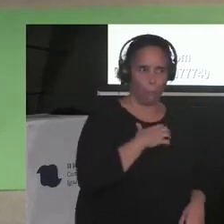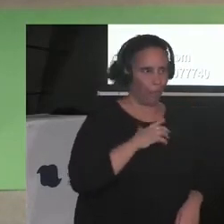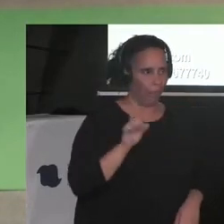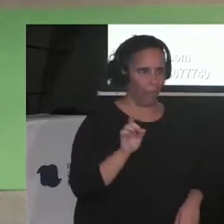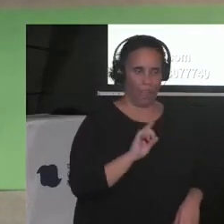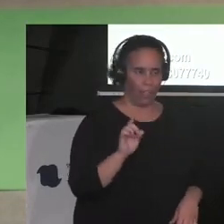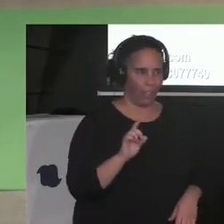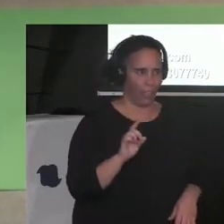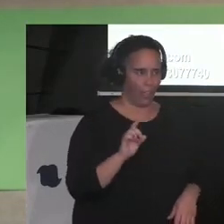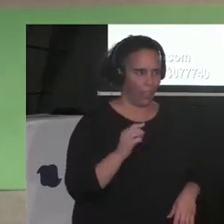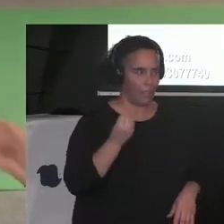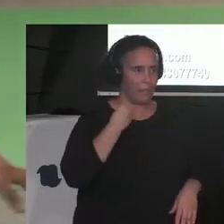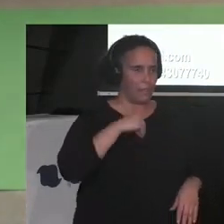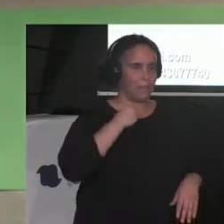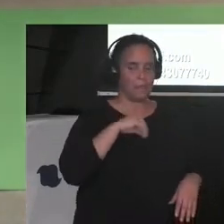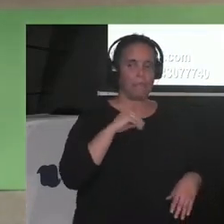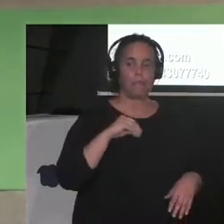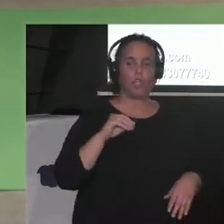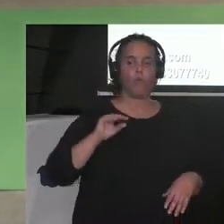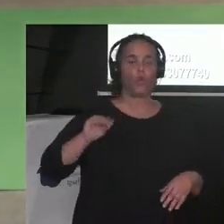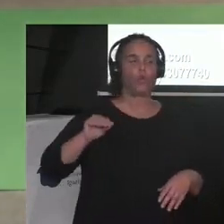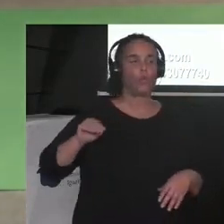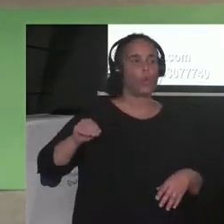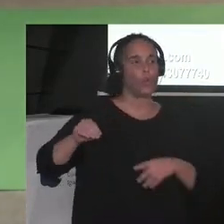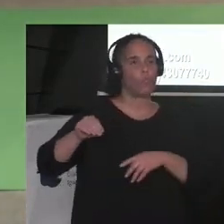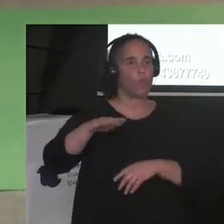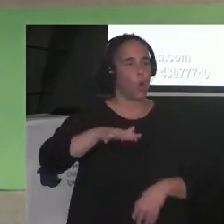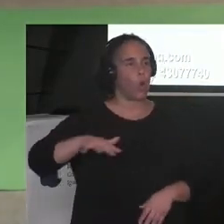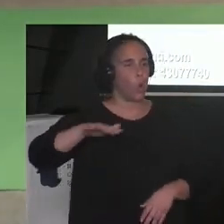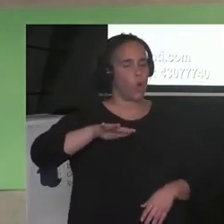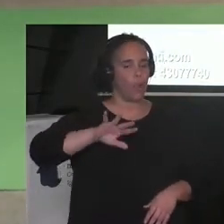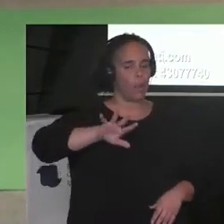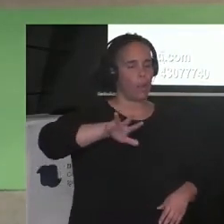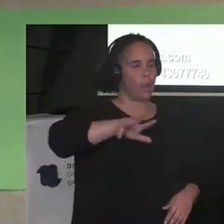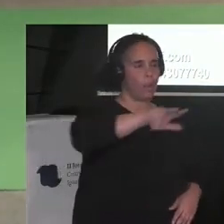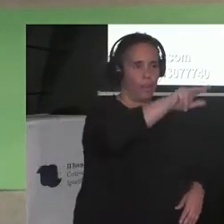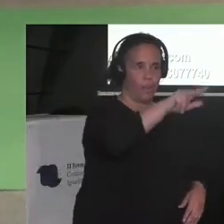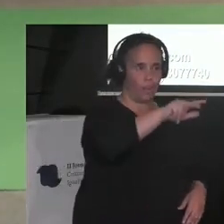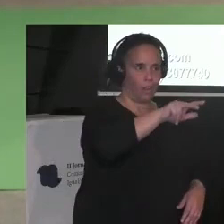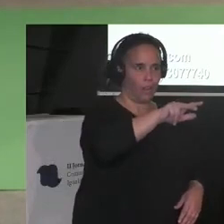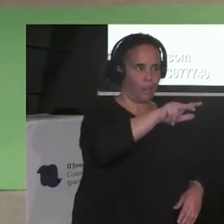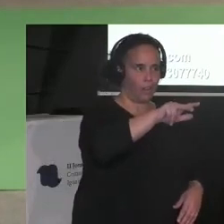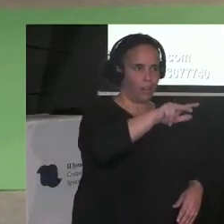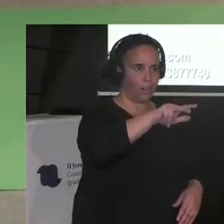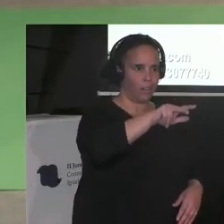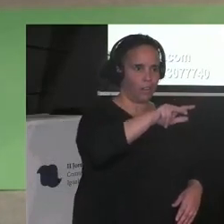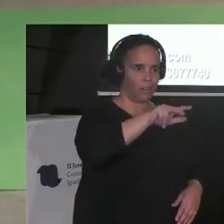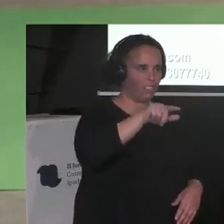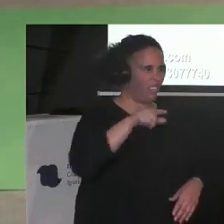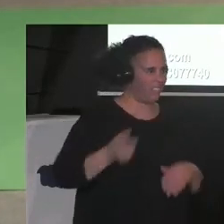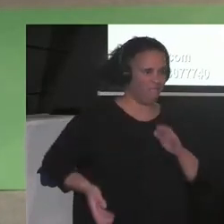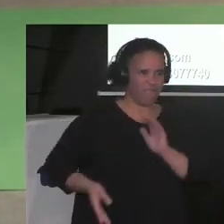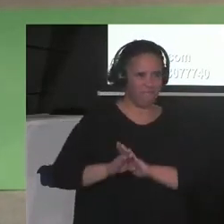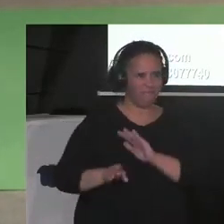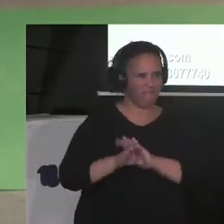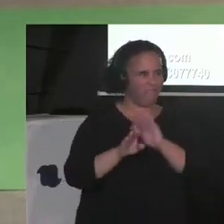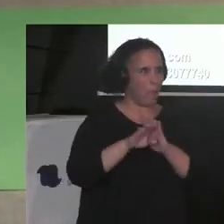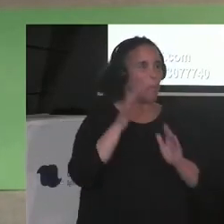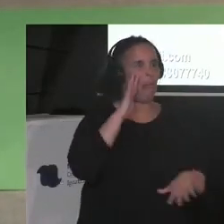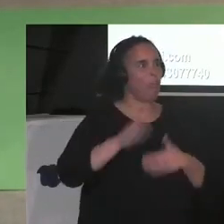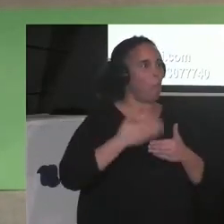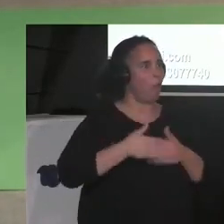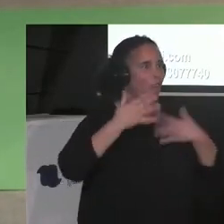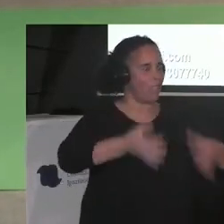arte de usurpar el lugar de otros sujetos políticos, nunca pasa de moda, como las mesas de hombres